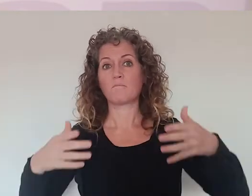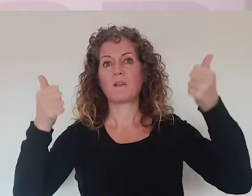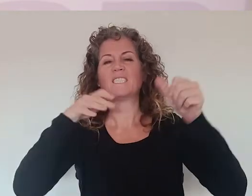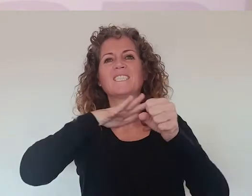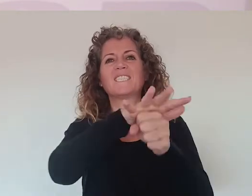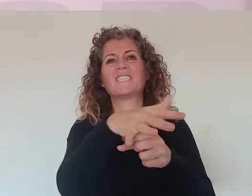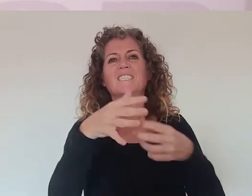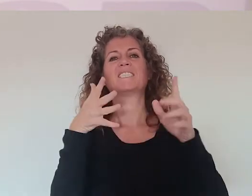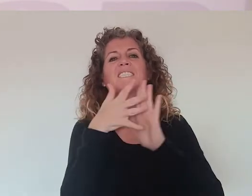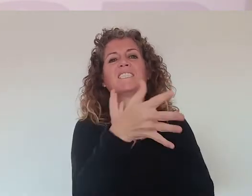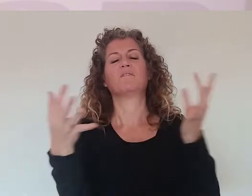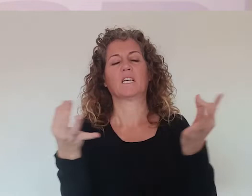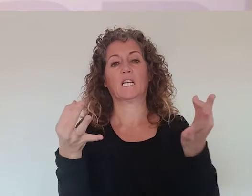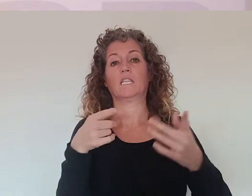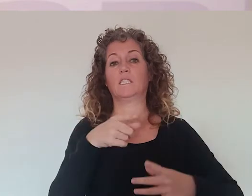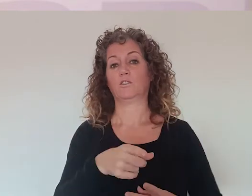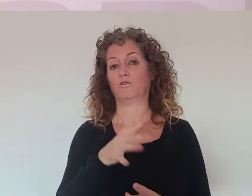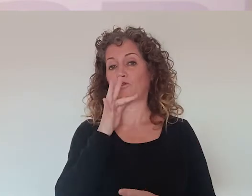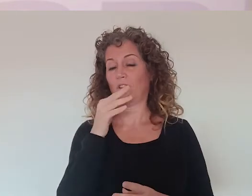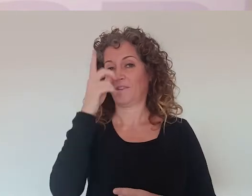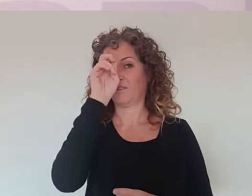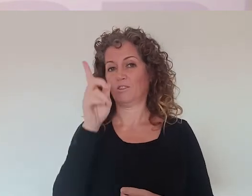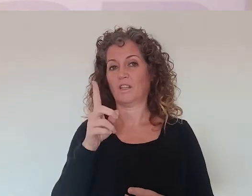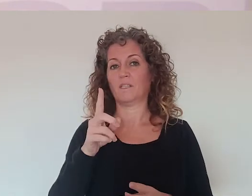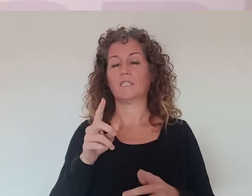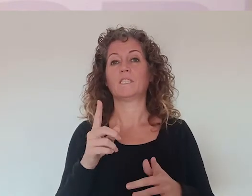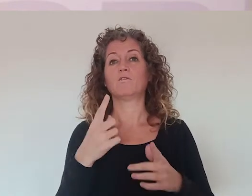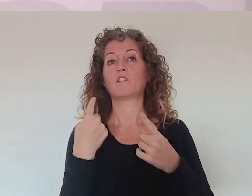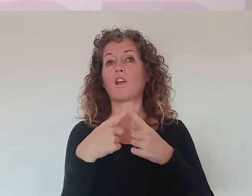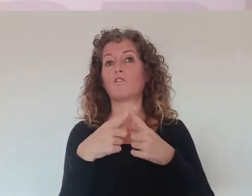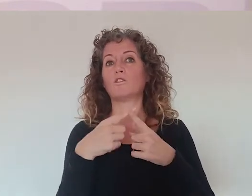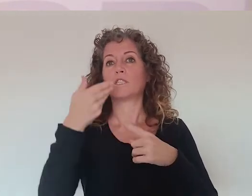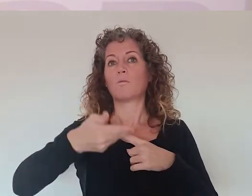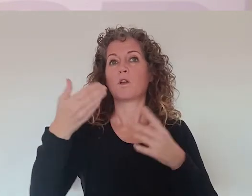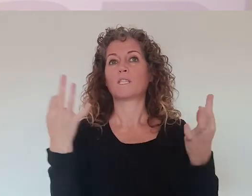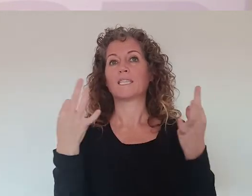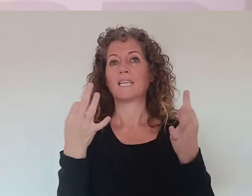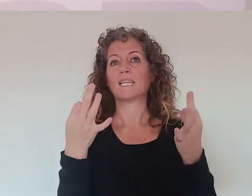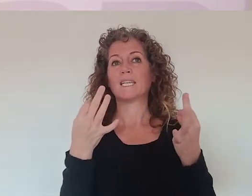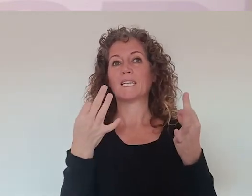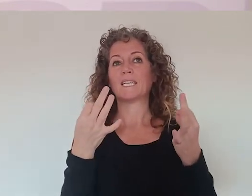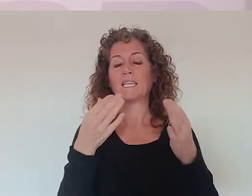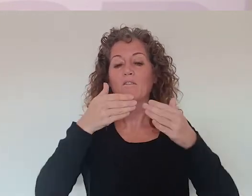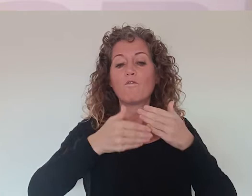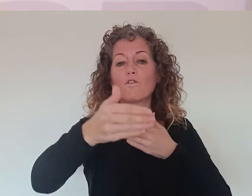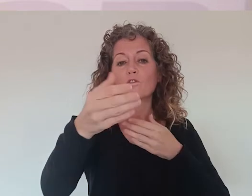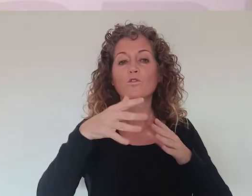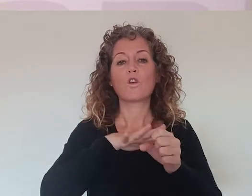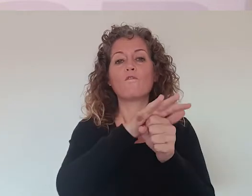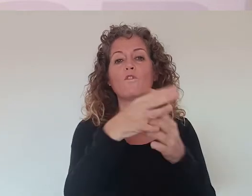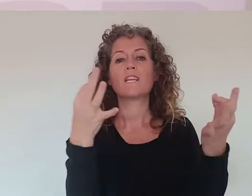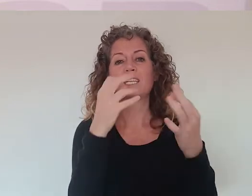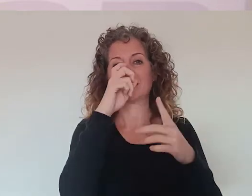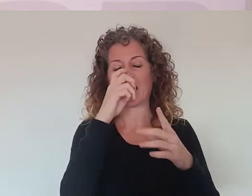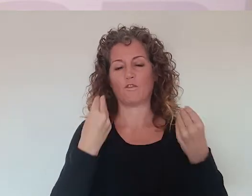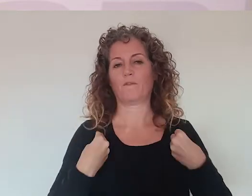un elemento determinante que va a marcar nuestro modelo de sociedad en este siglo, ese es el aumento de la longevidad.